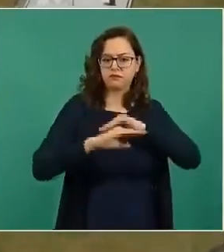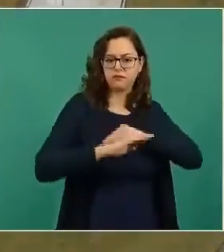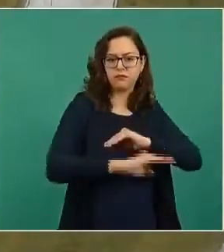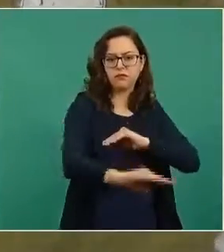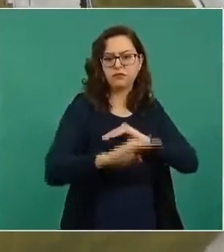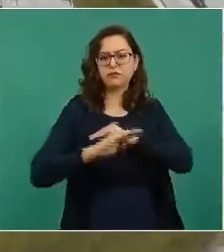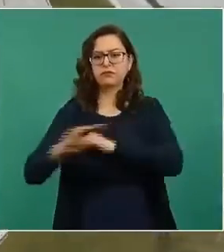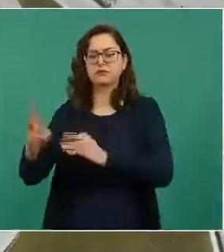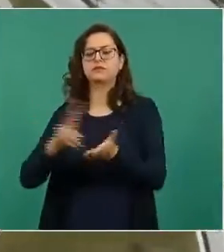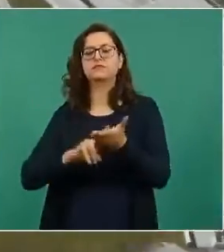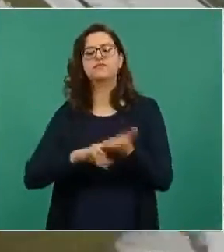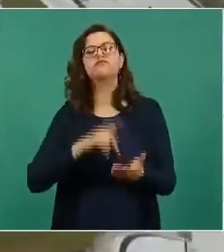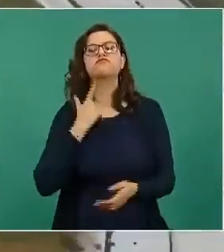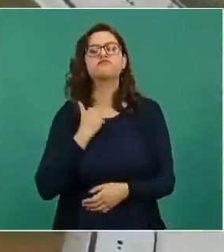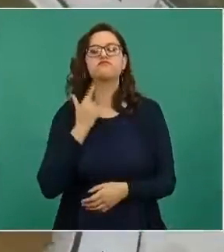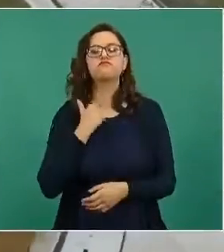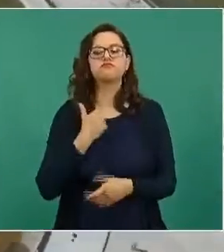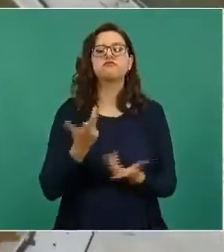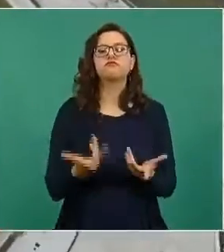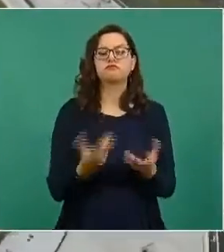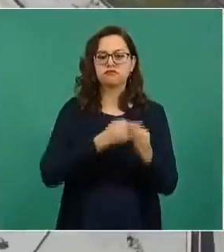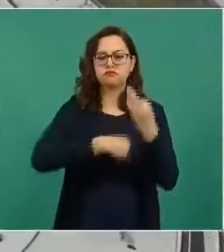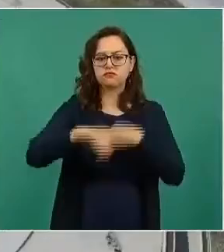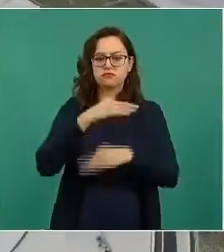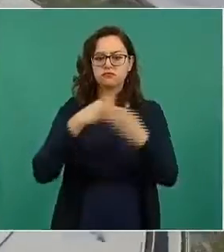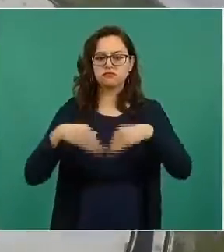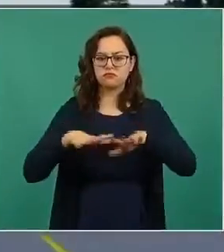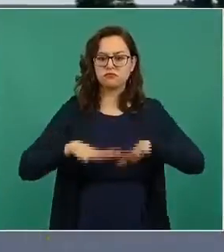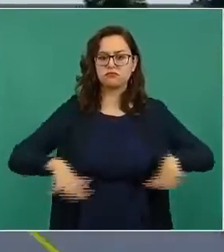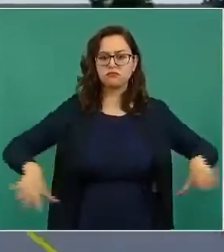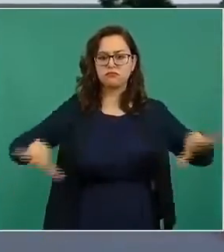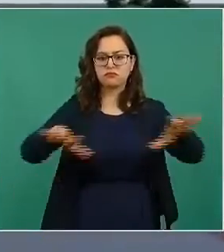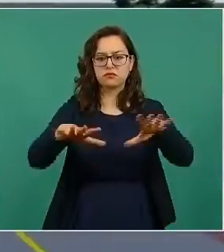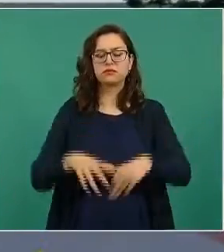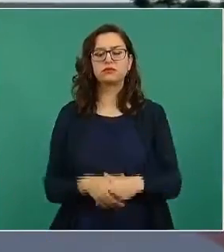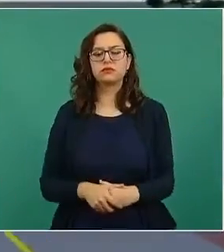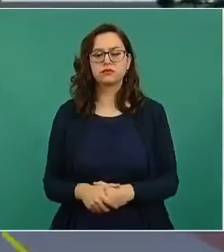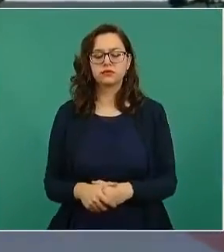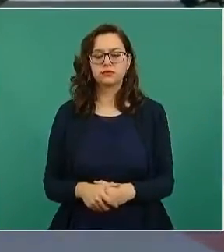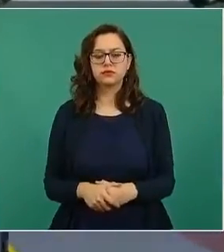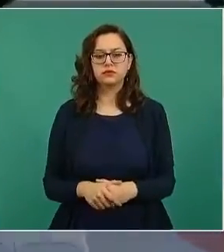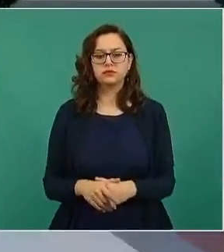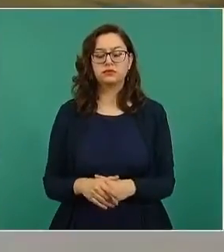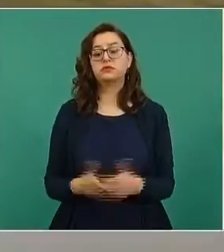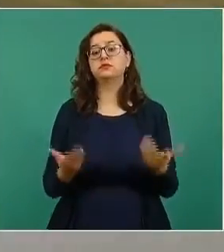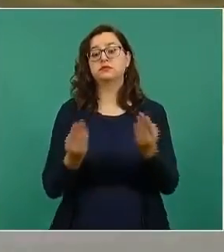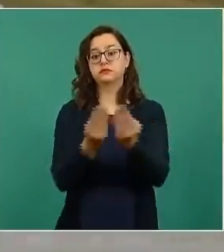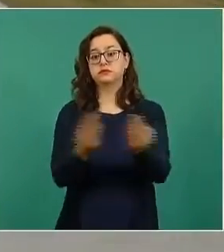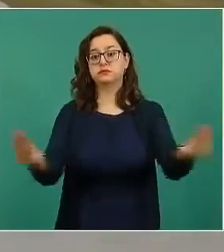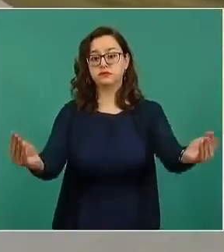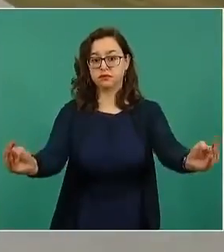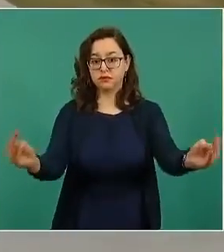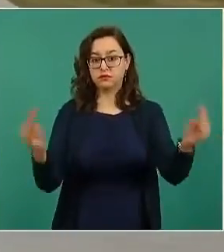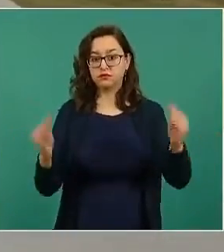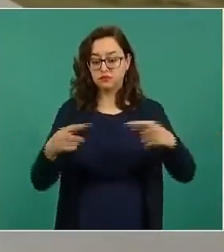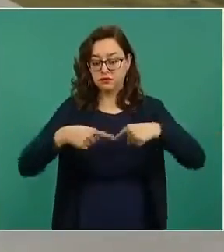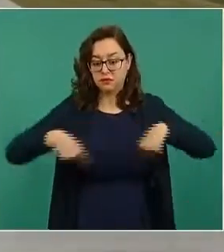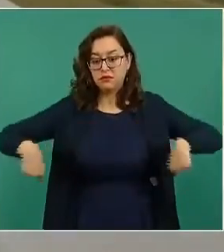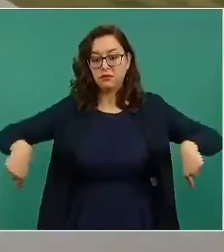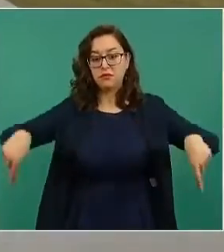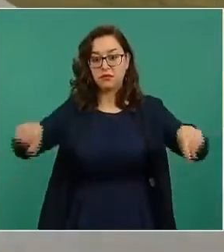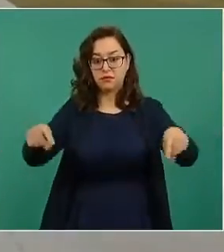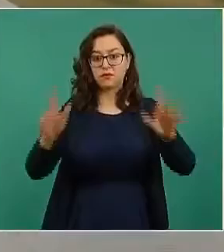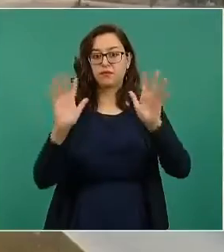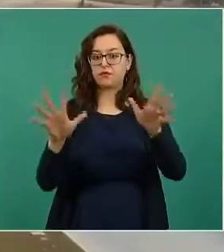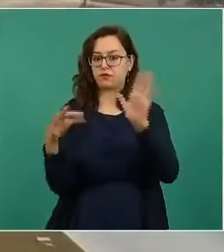y paisajismo en la glorieta de acceso y parque anexo. En la realidad de Ibarra Perimetral, se continúa con la colocación